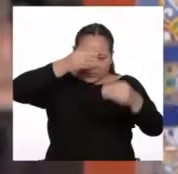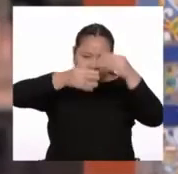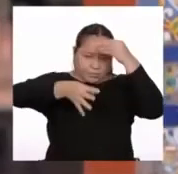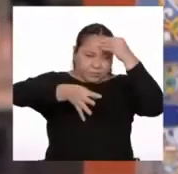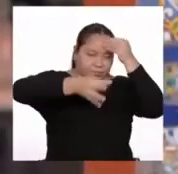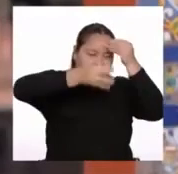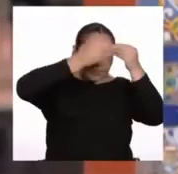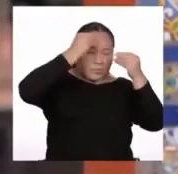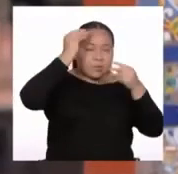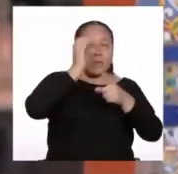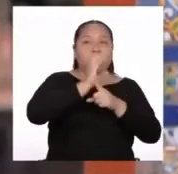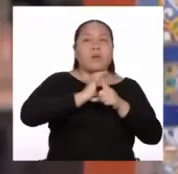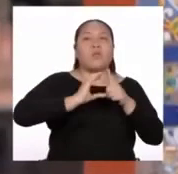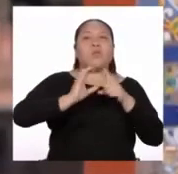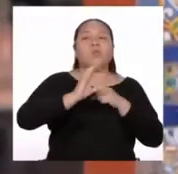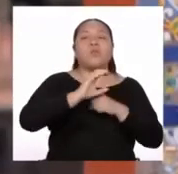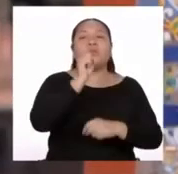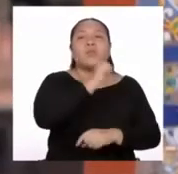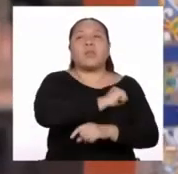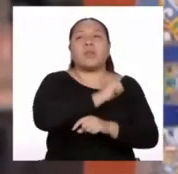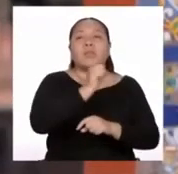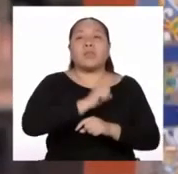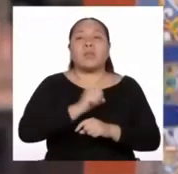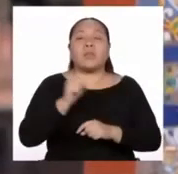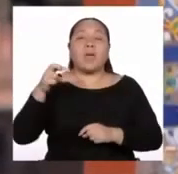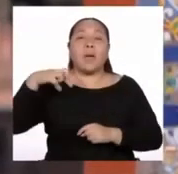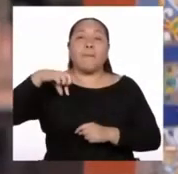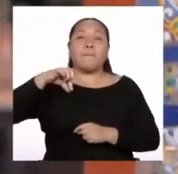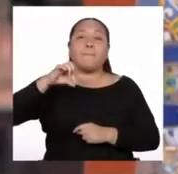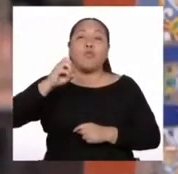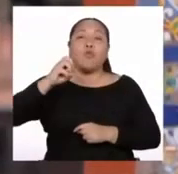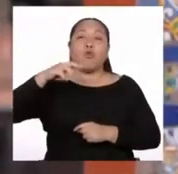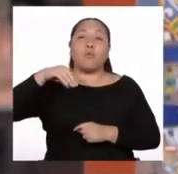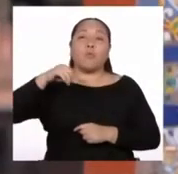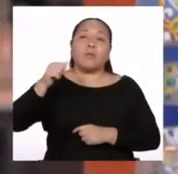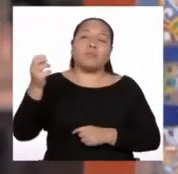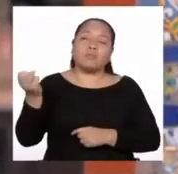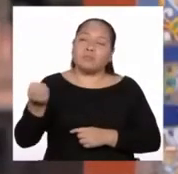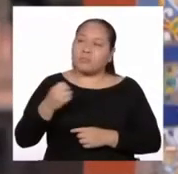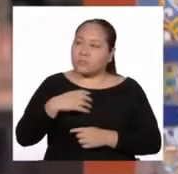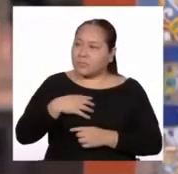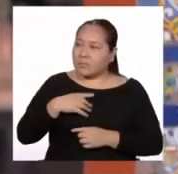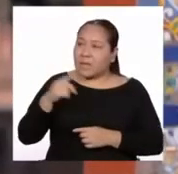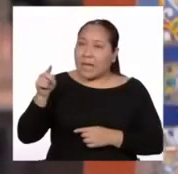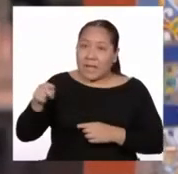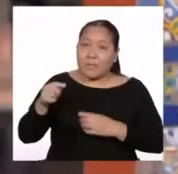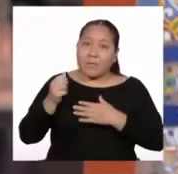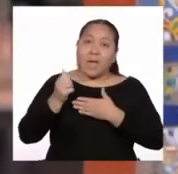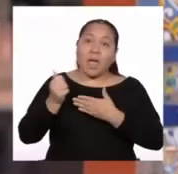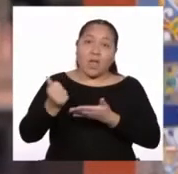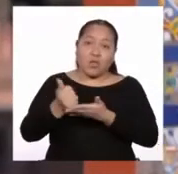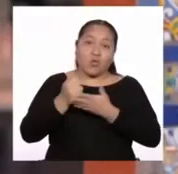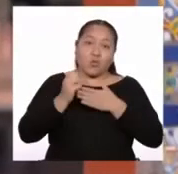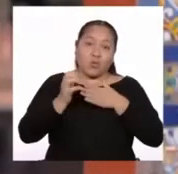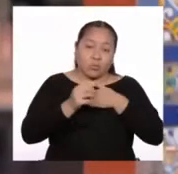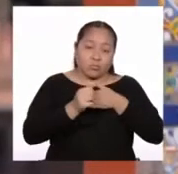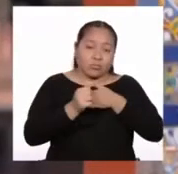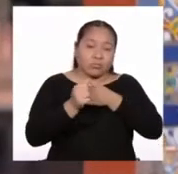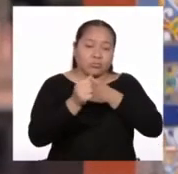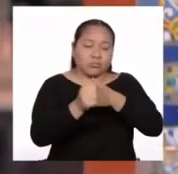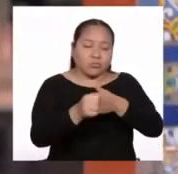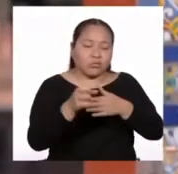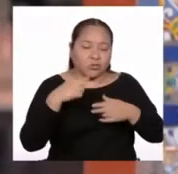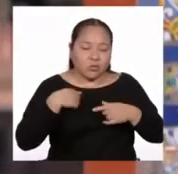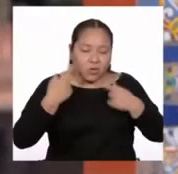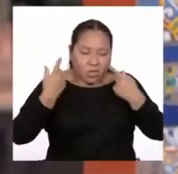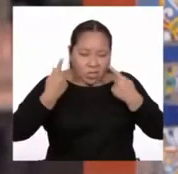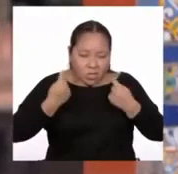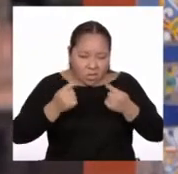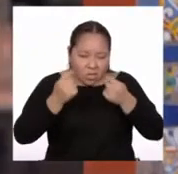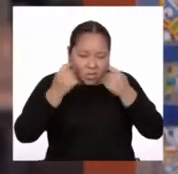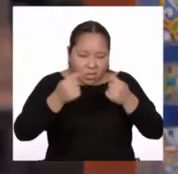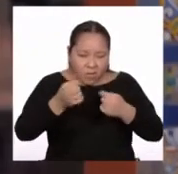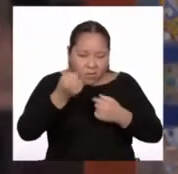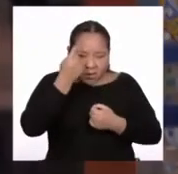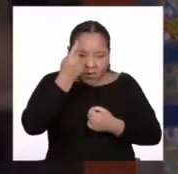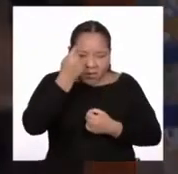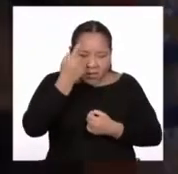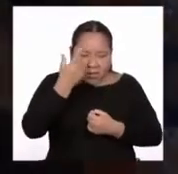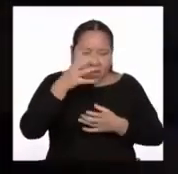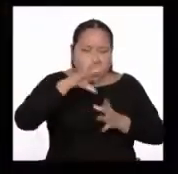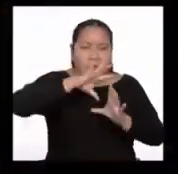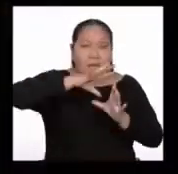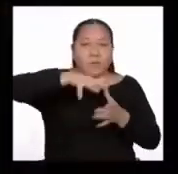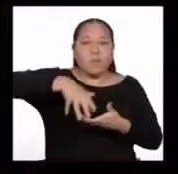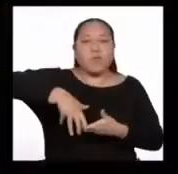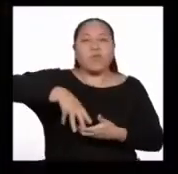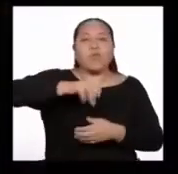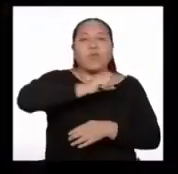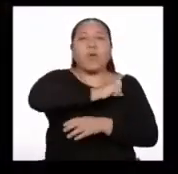cultura andina y Huamán Poma se me convirtió en mi lazarillo en todos mis intentos de comprender el mundo andino